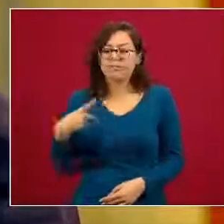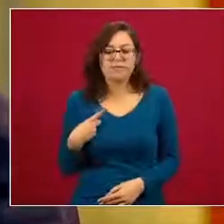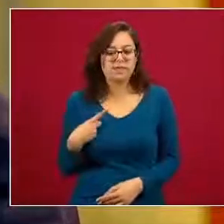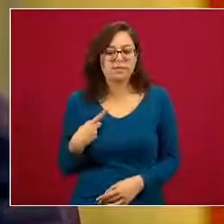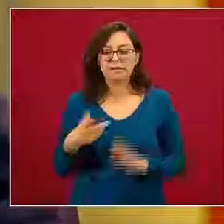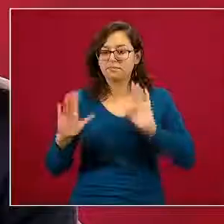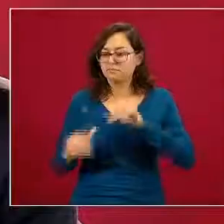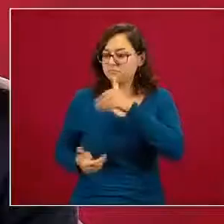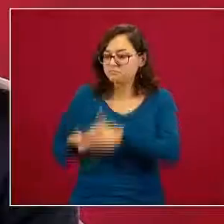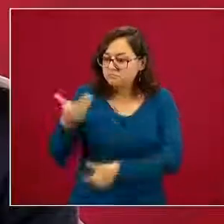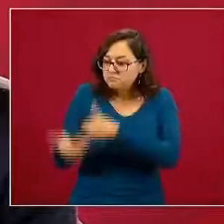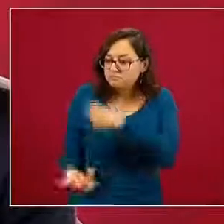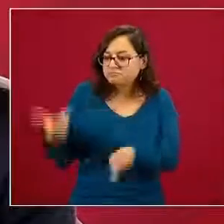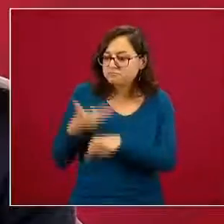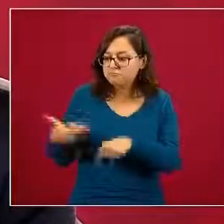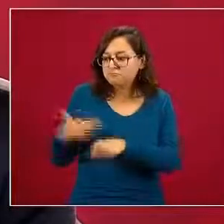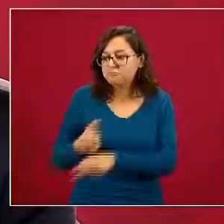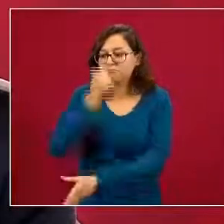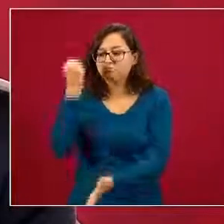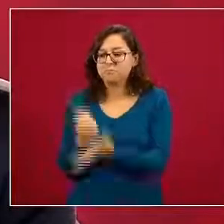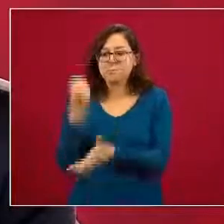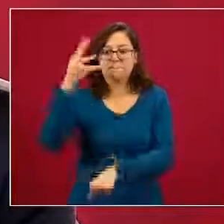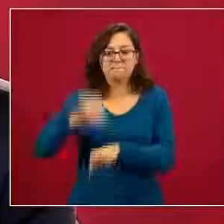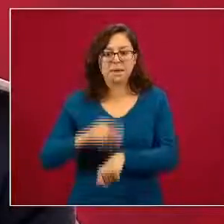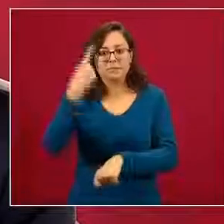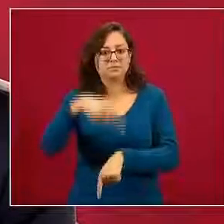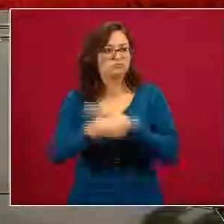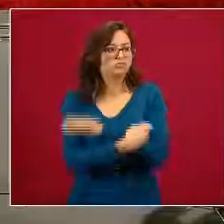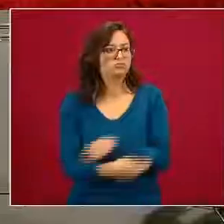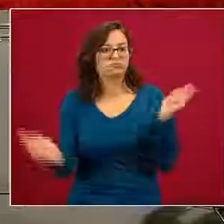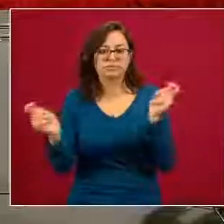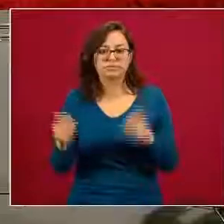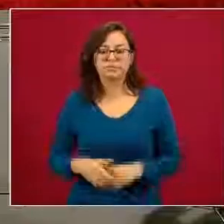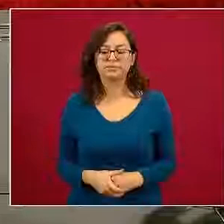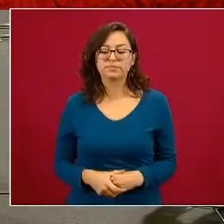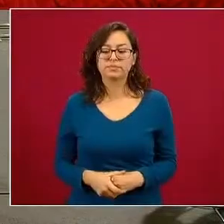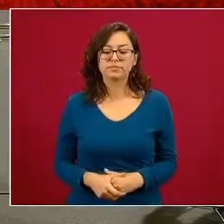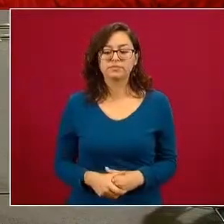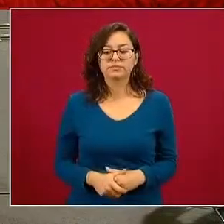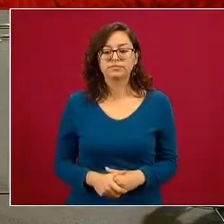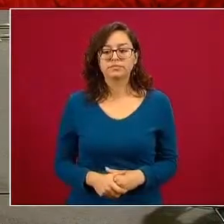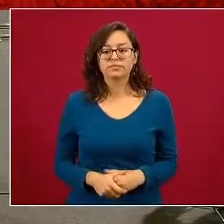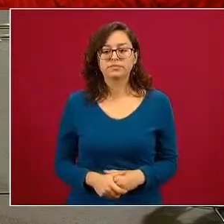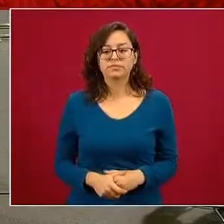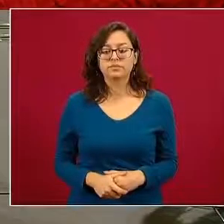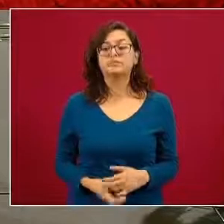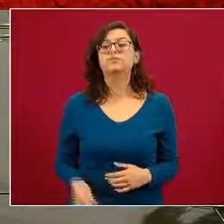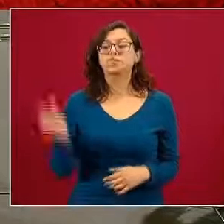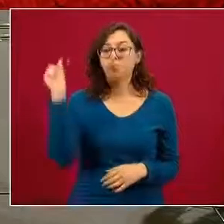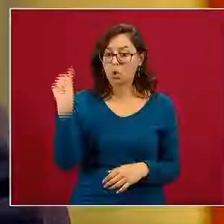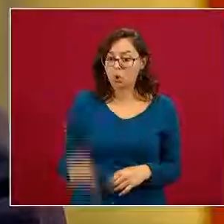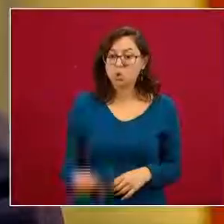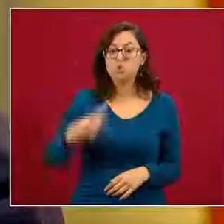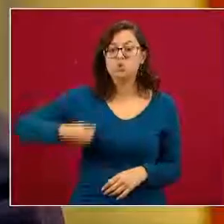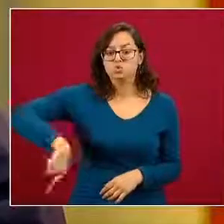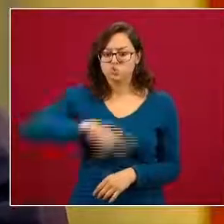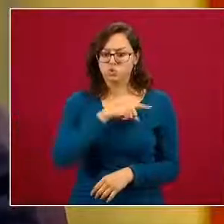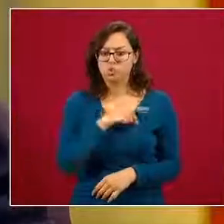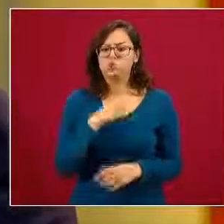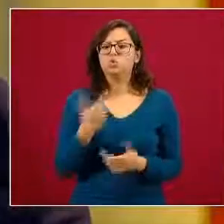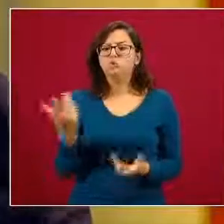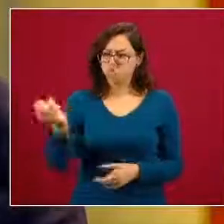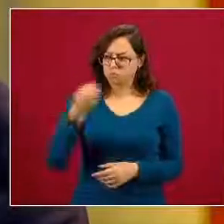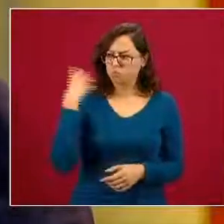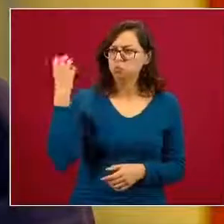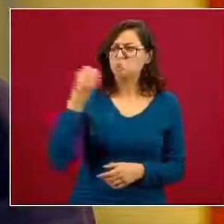cualquier proceso de regulación y autorización sanitaria hoy tuvimos o participamos más bien en un